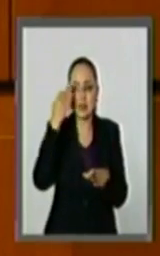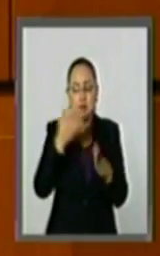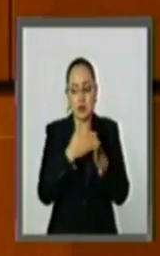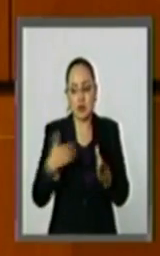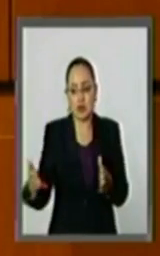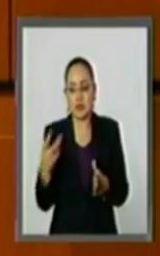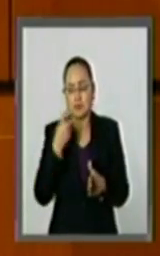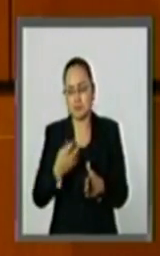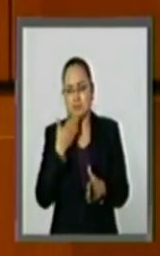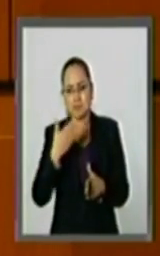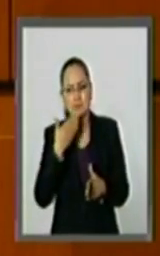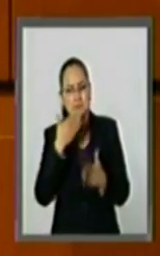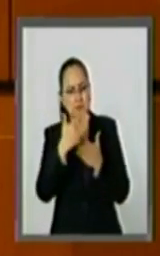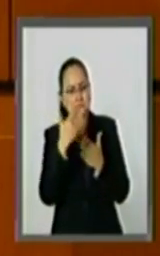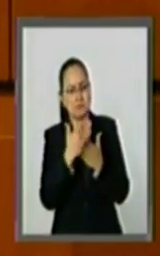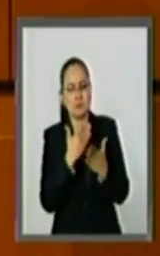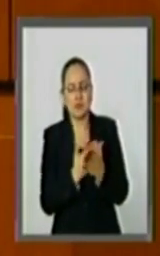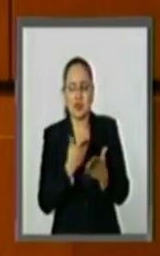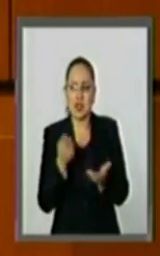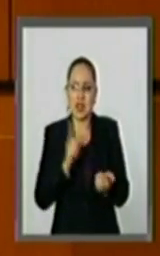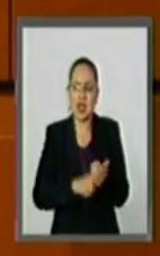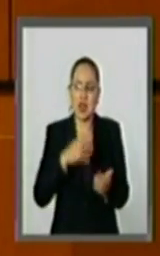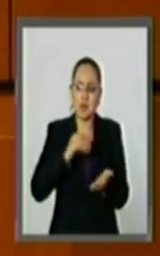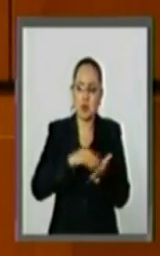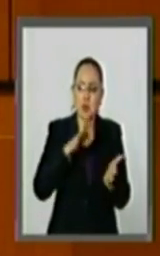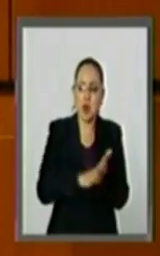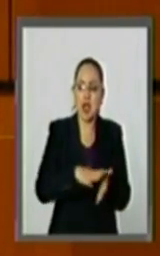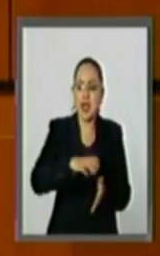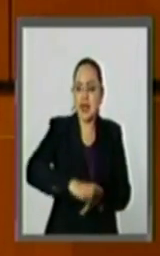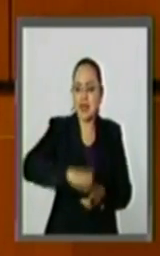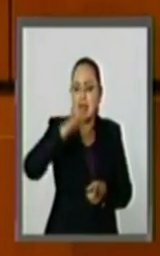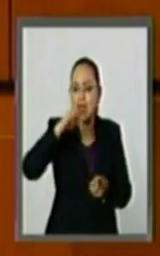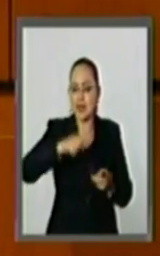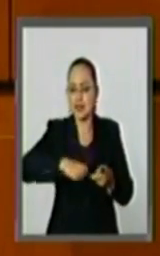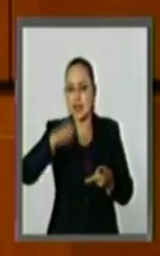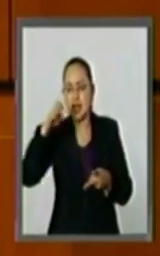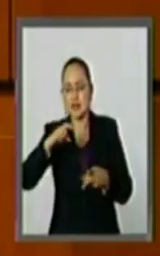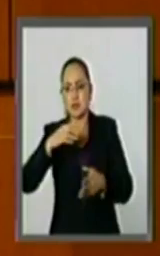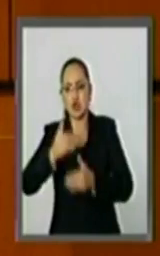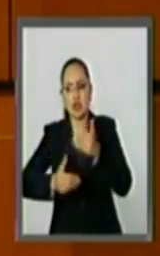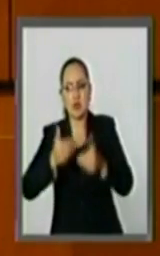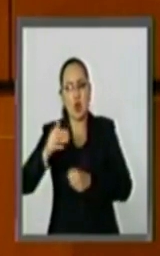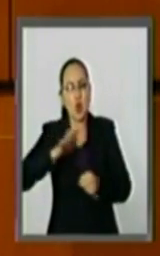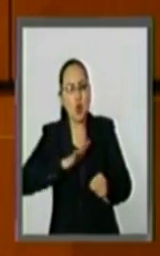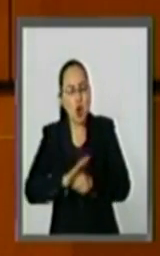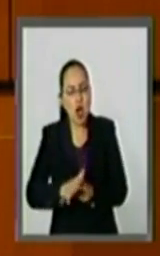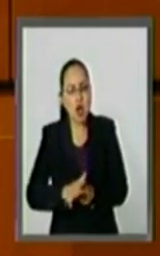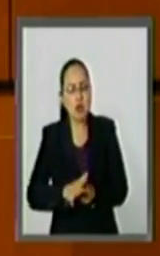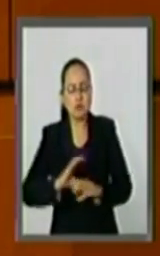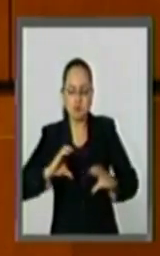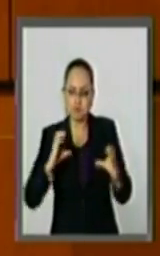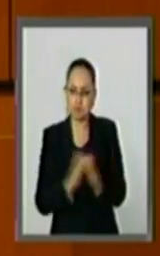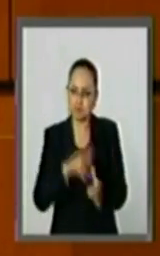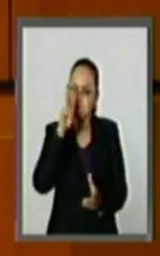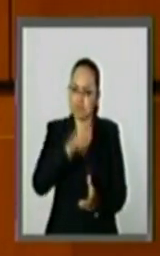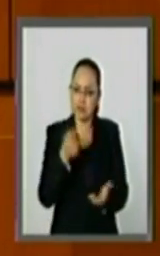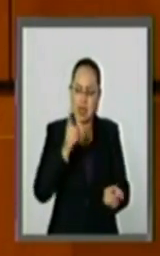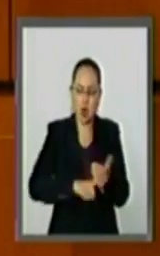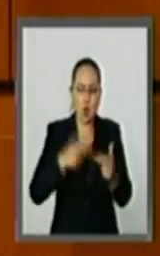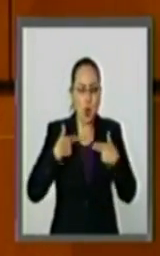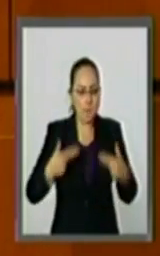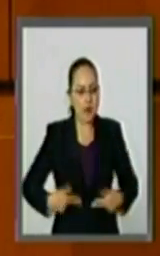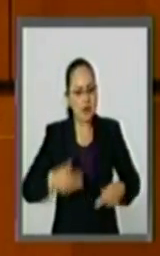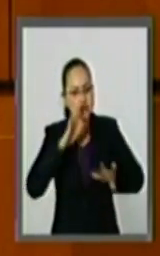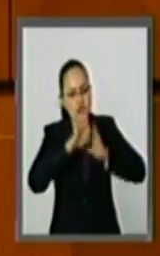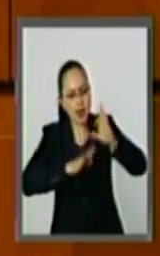esta ley, maneja edades claras, maneja procedimientos, trata como seres humanos que son